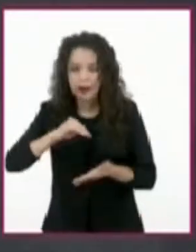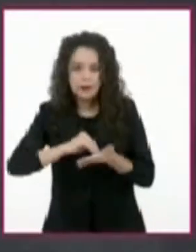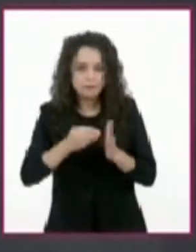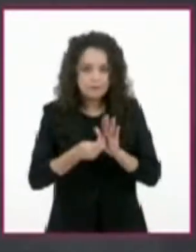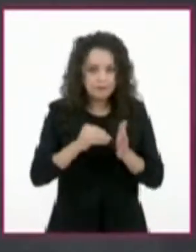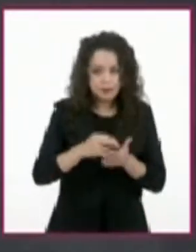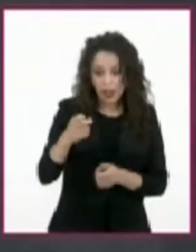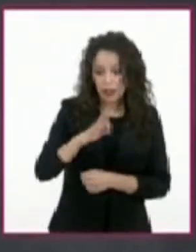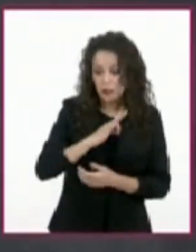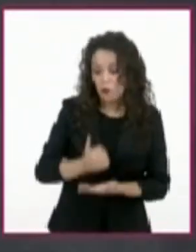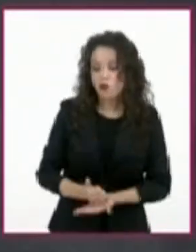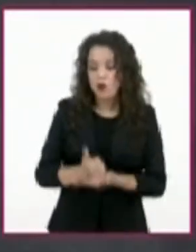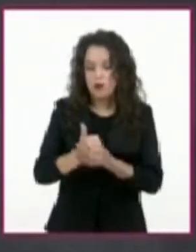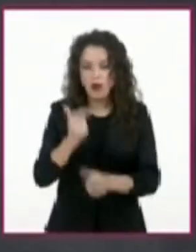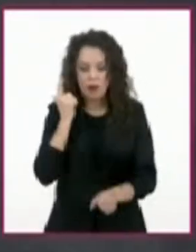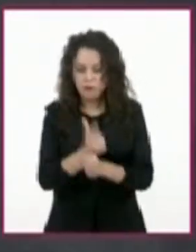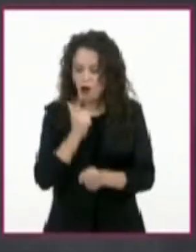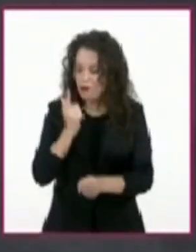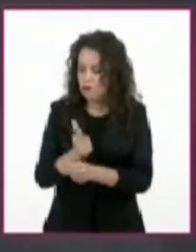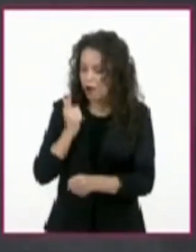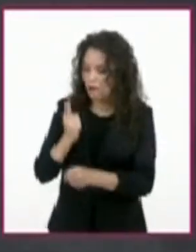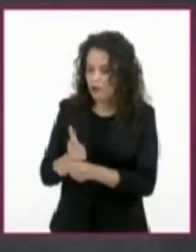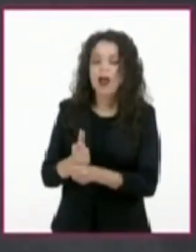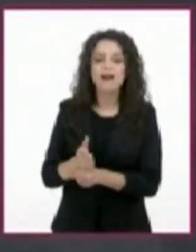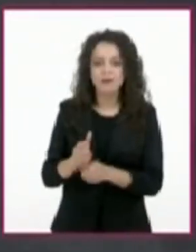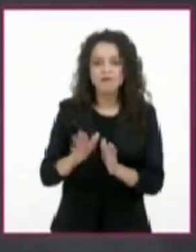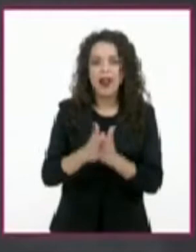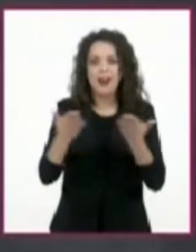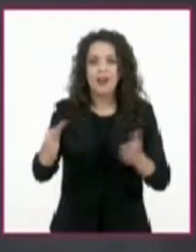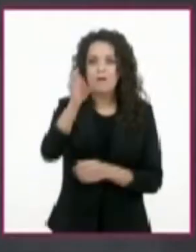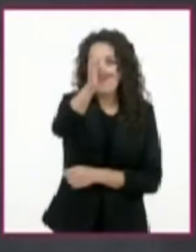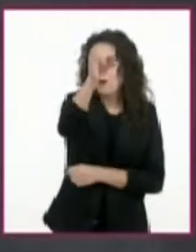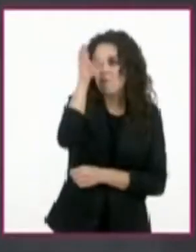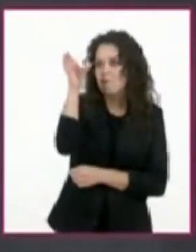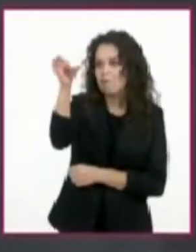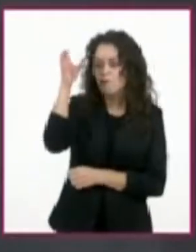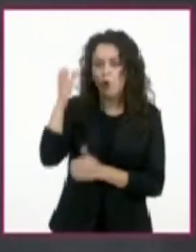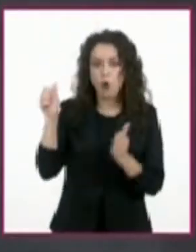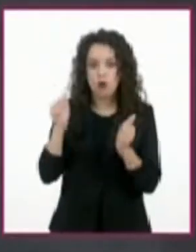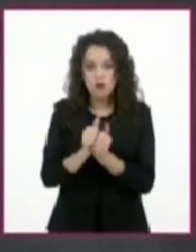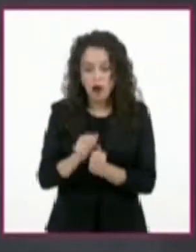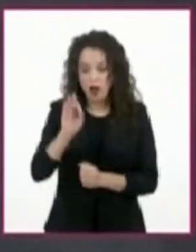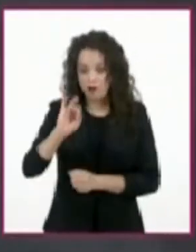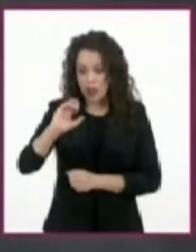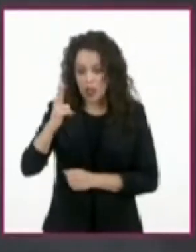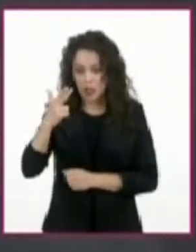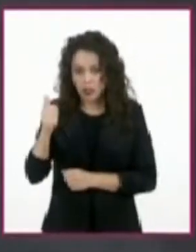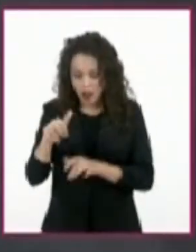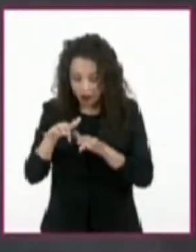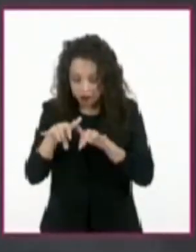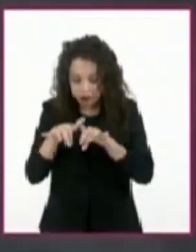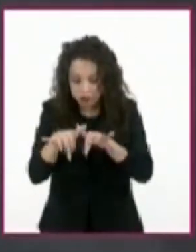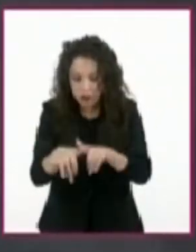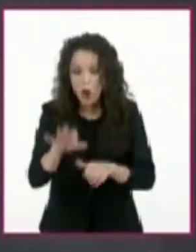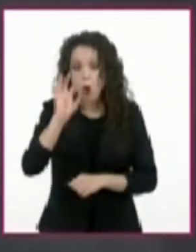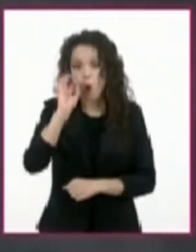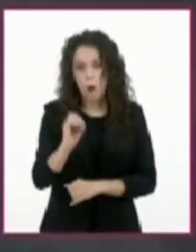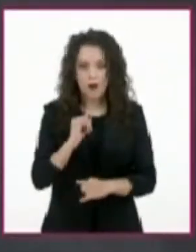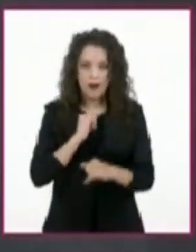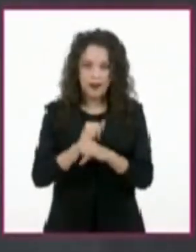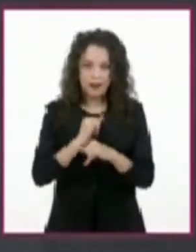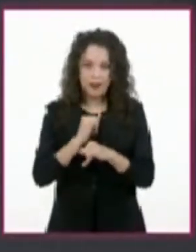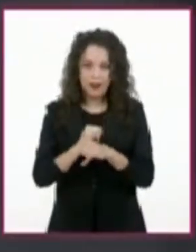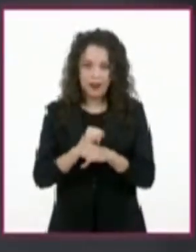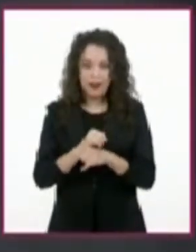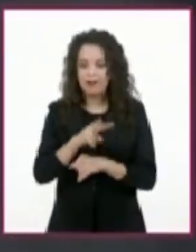localizar los ejemplares en la biblioteca a través de ficheros, catalográficos o de un catálogo digital.